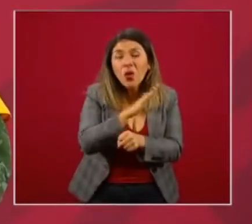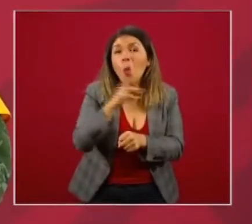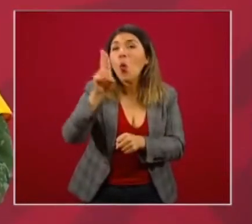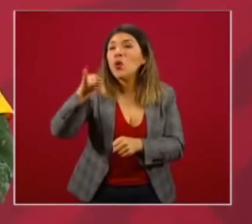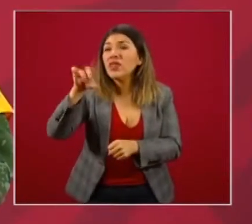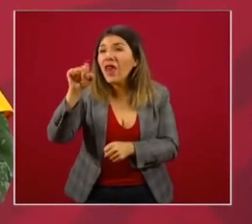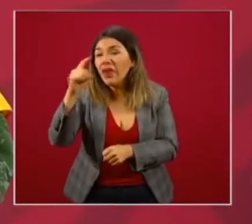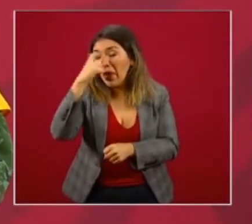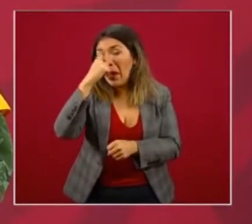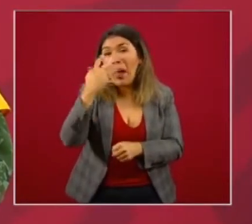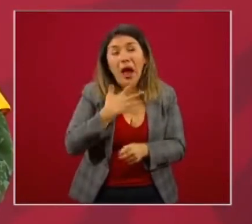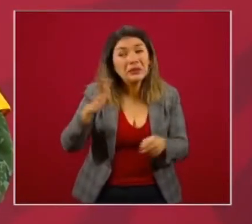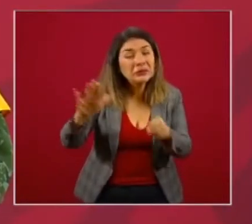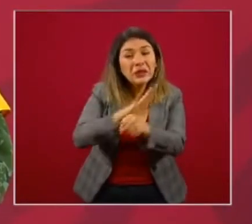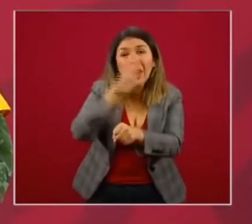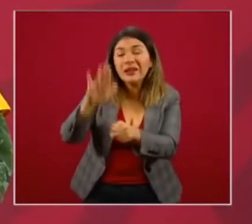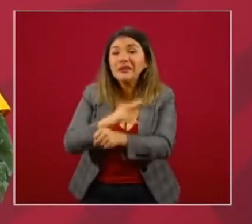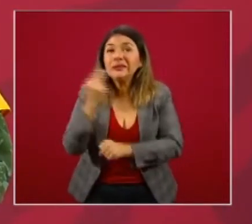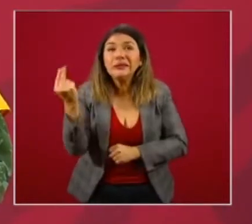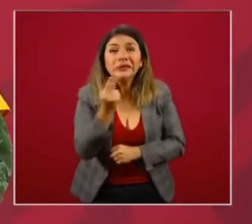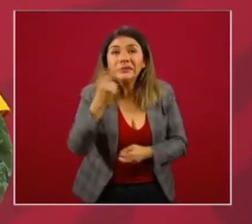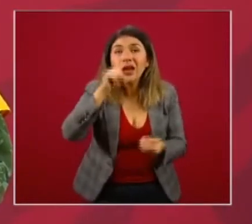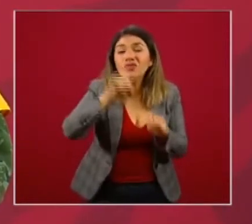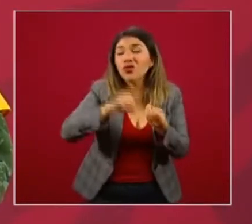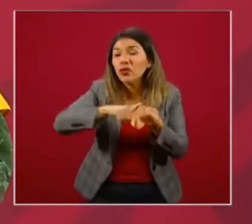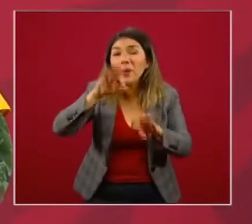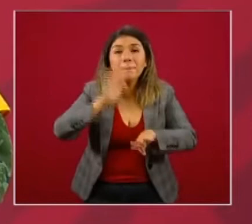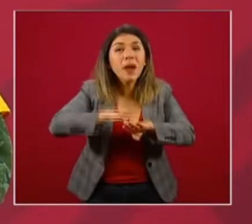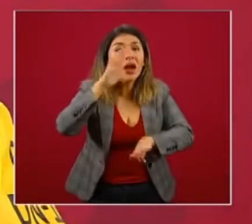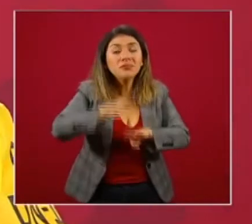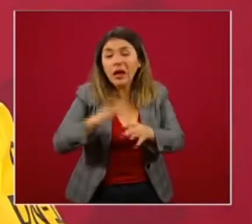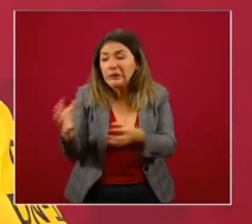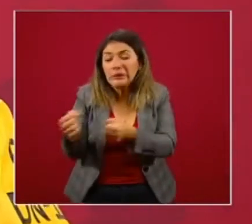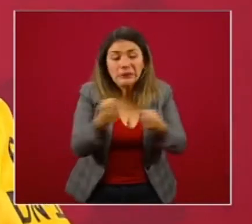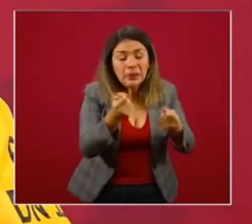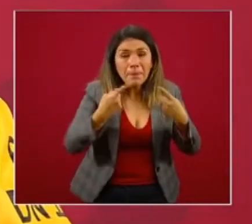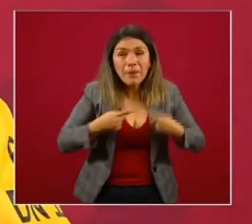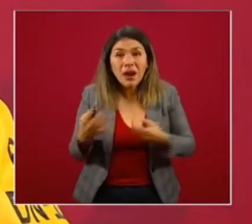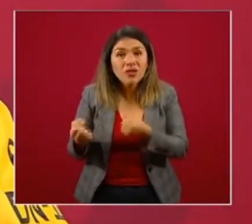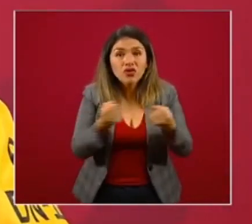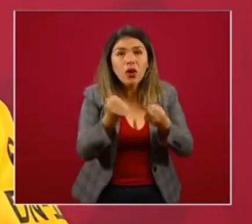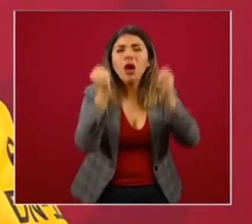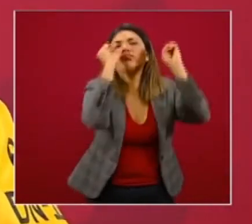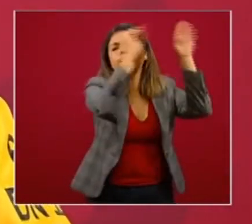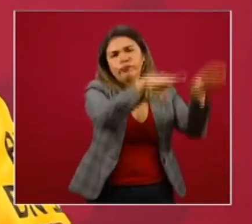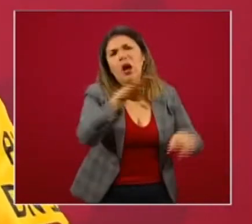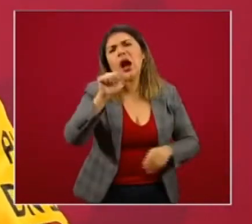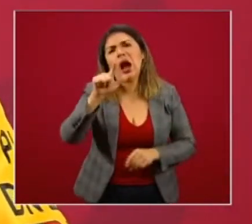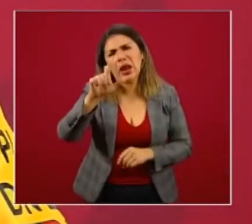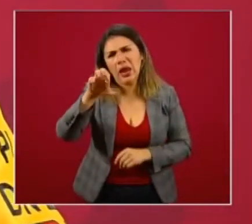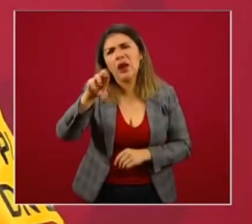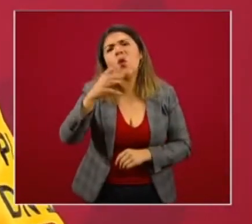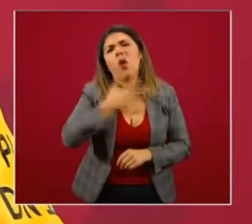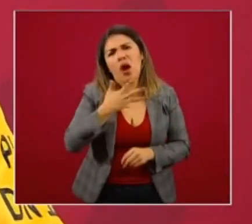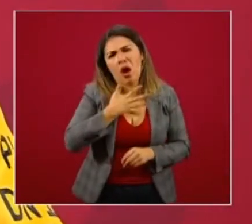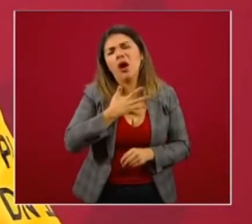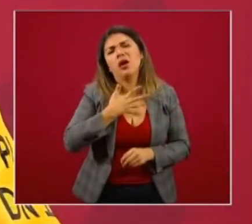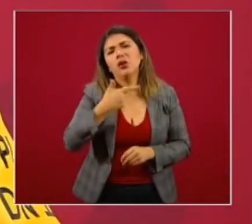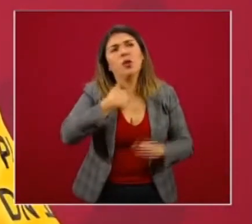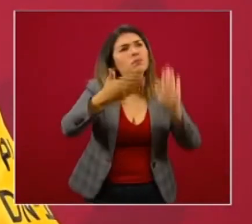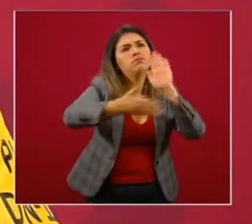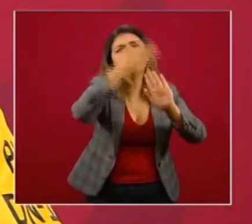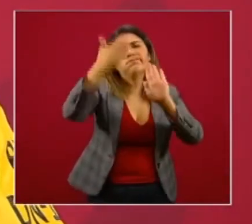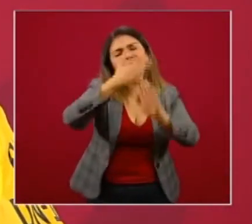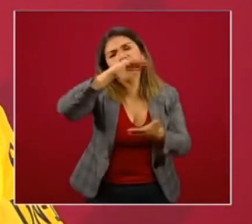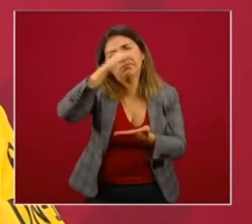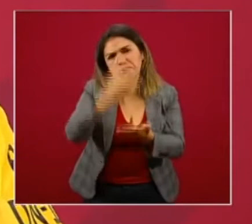sanitaria por COVID-19, destacando que la apertura a la vida normal solo será en los municipios de La Esperanza. Sin embargo, en Oaxaca, la